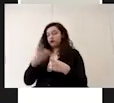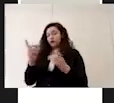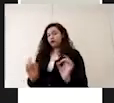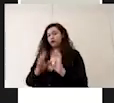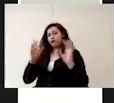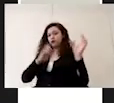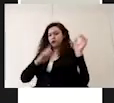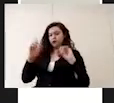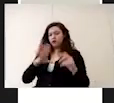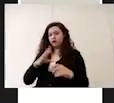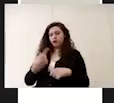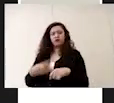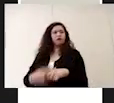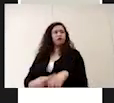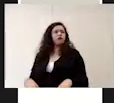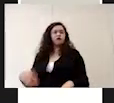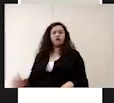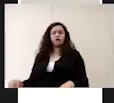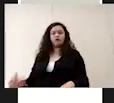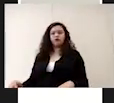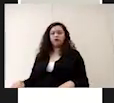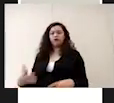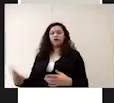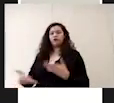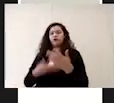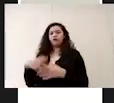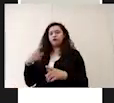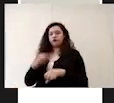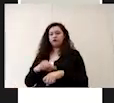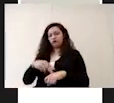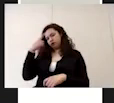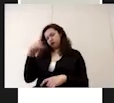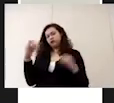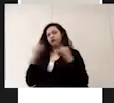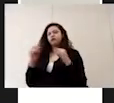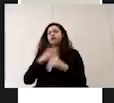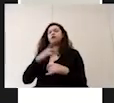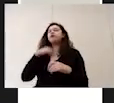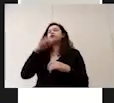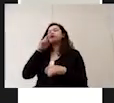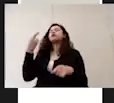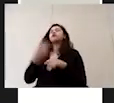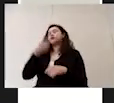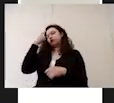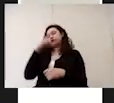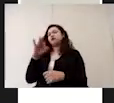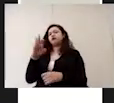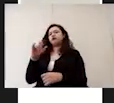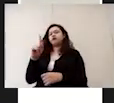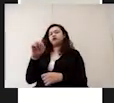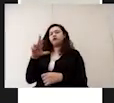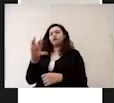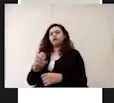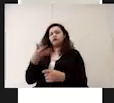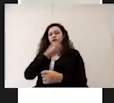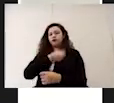y además el servicio médico de cada institución debe ser el responsable del filtro sanitario la